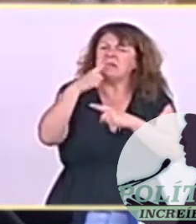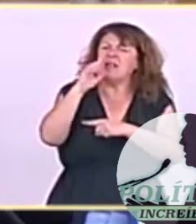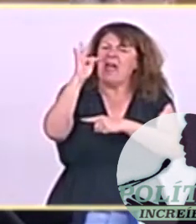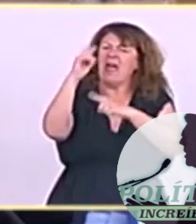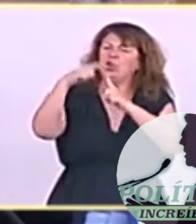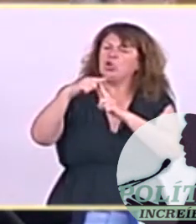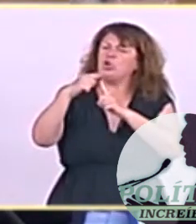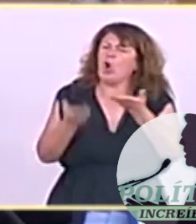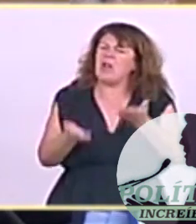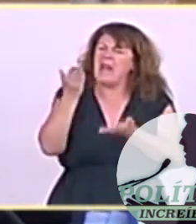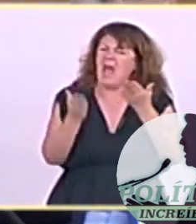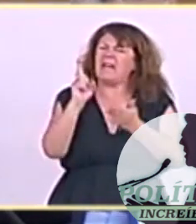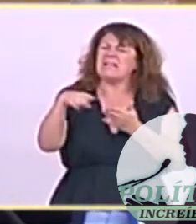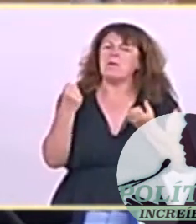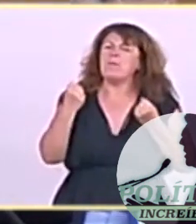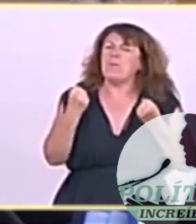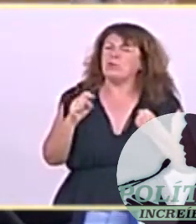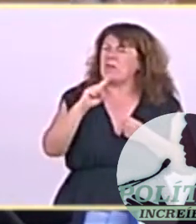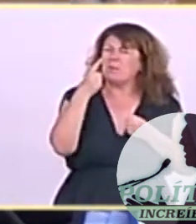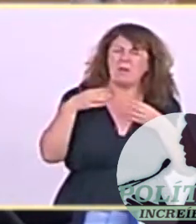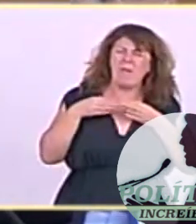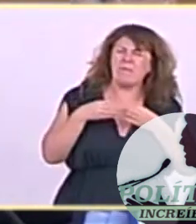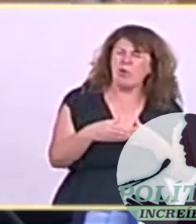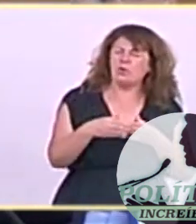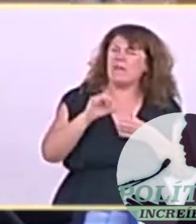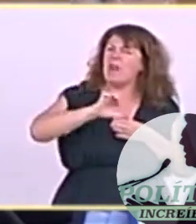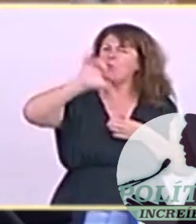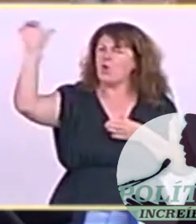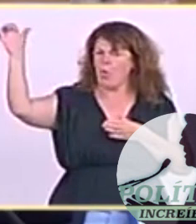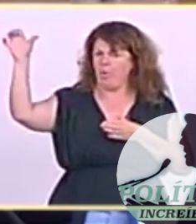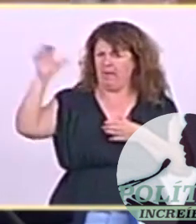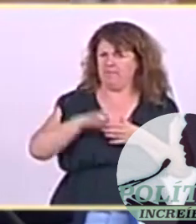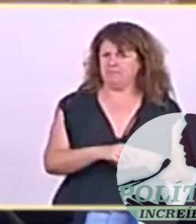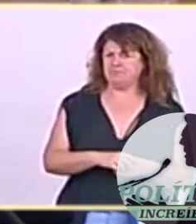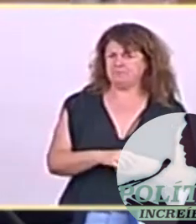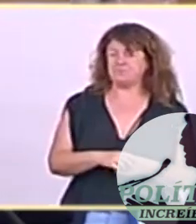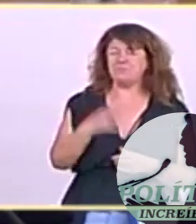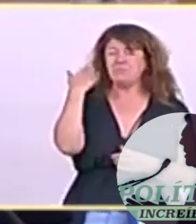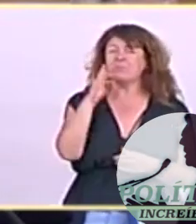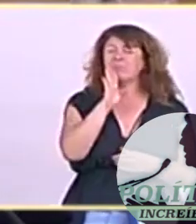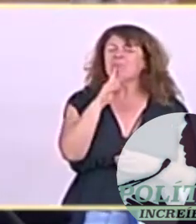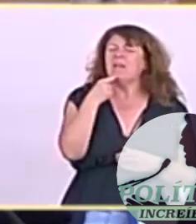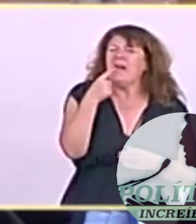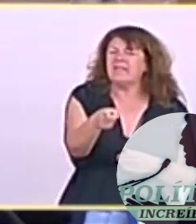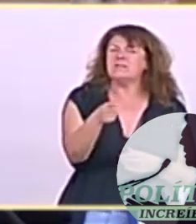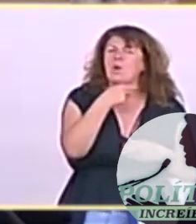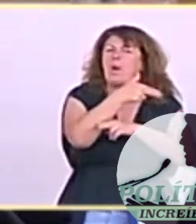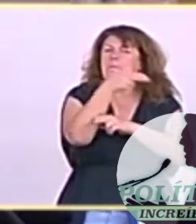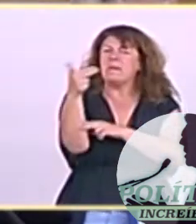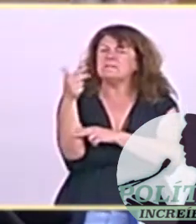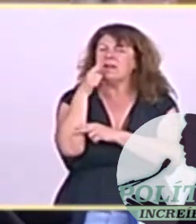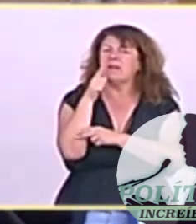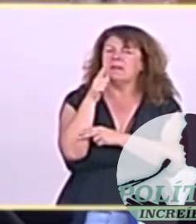de la Unión Europea. Y, como usted decía, y tiene razón, efectivamente la pesca extractiva viene a ser al año unas 800